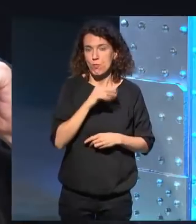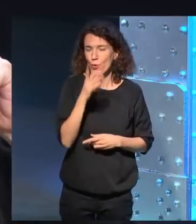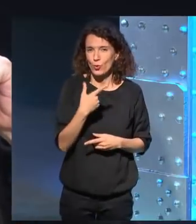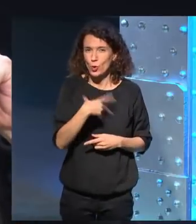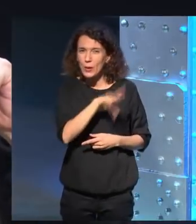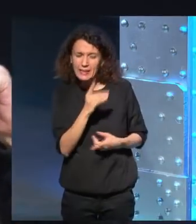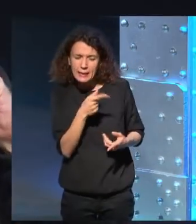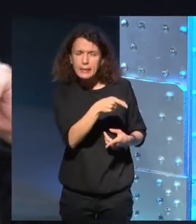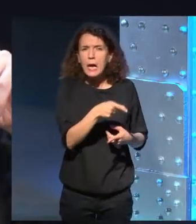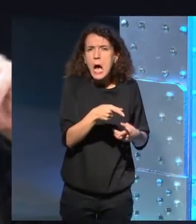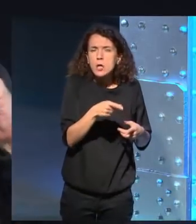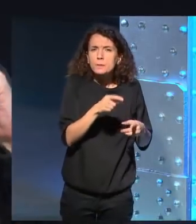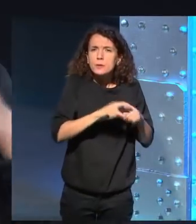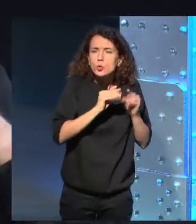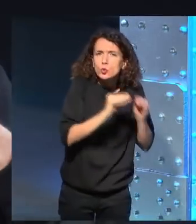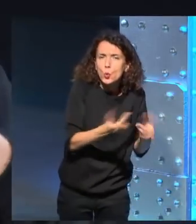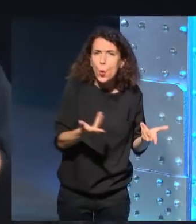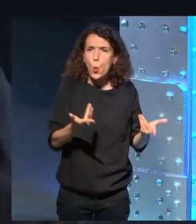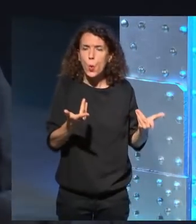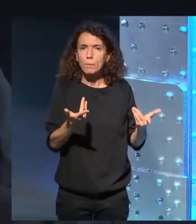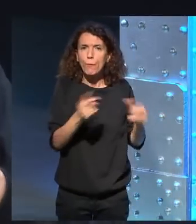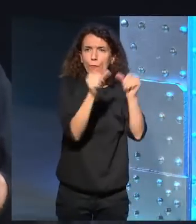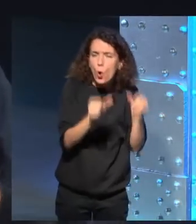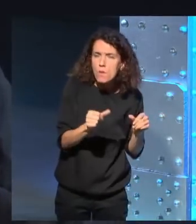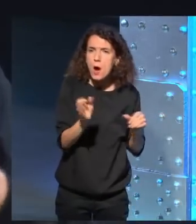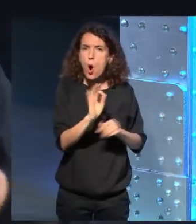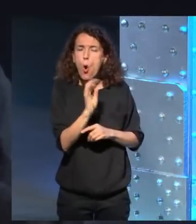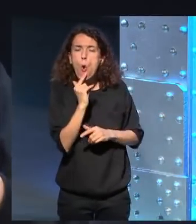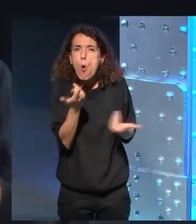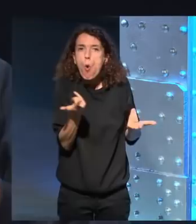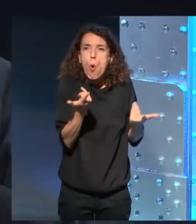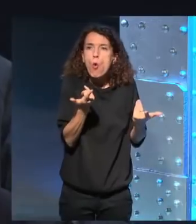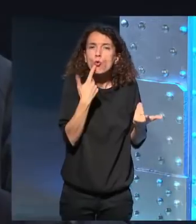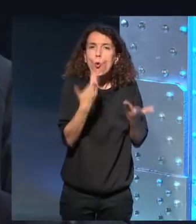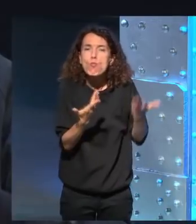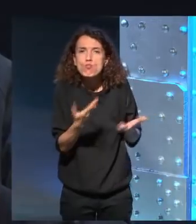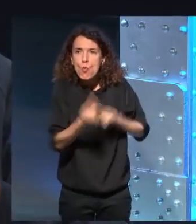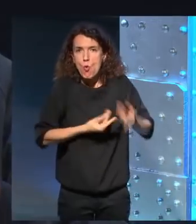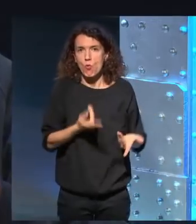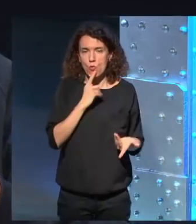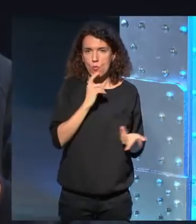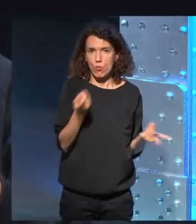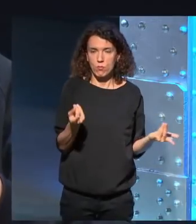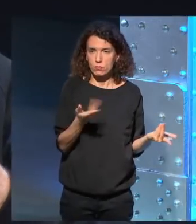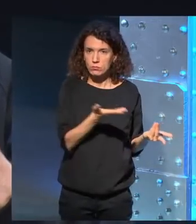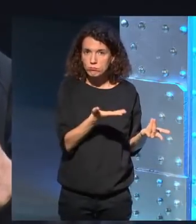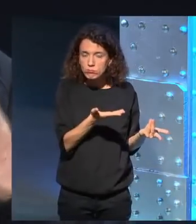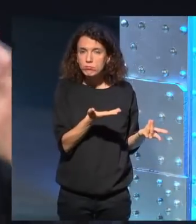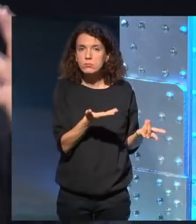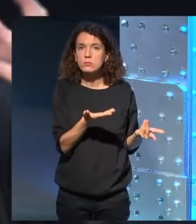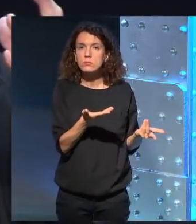entendían exactamente cuál era el balance de fuerzas que había ahí